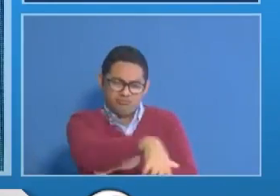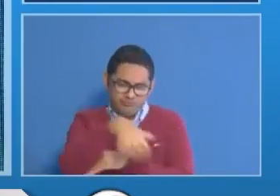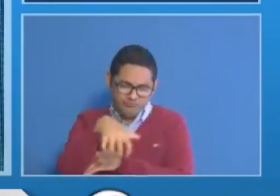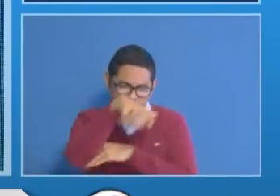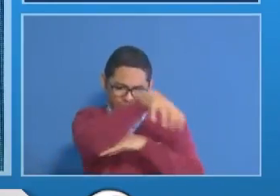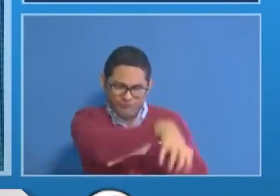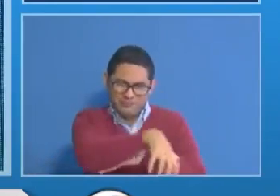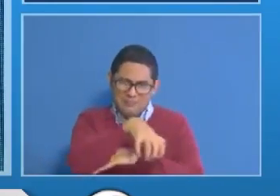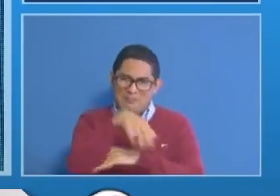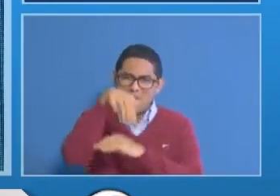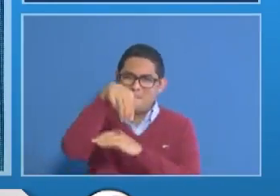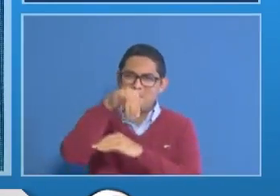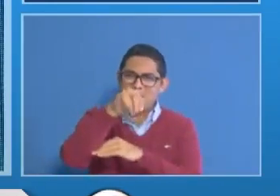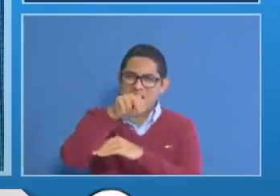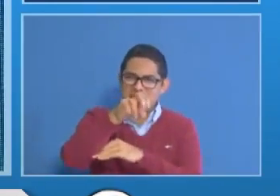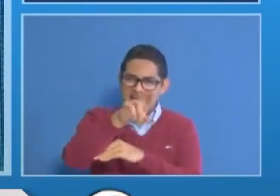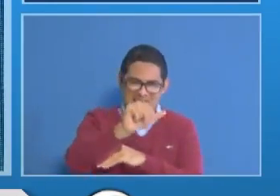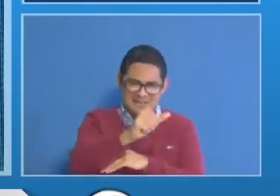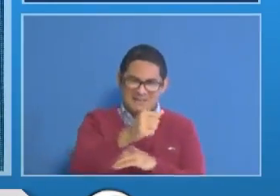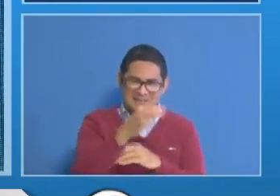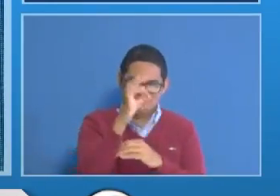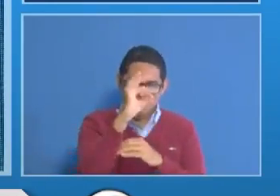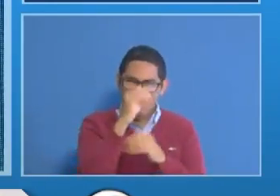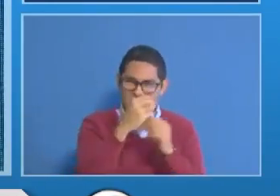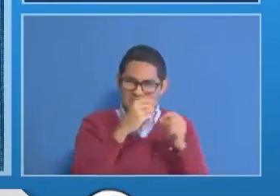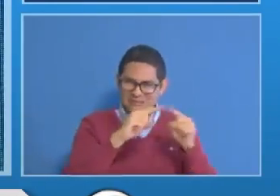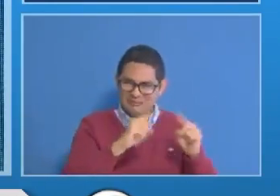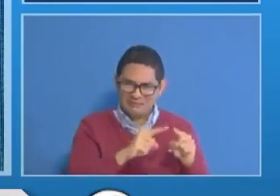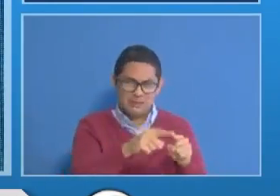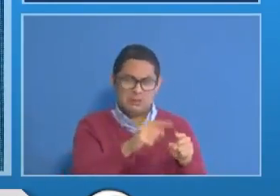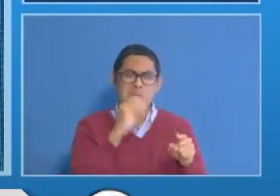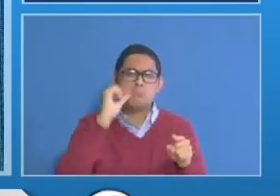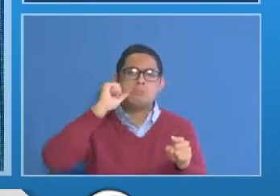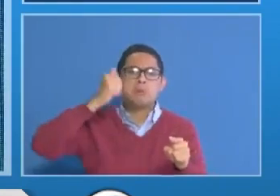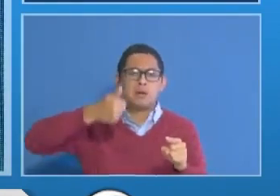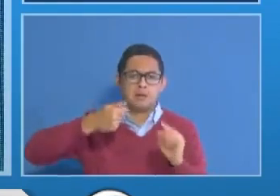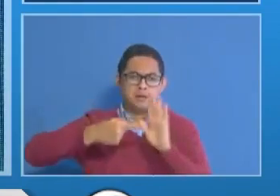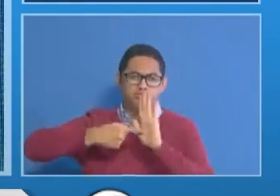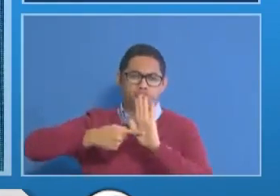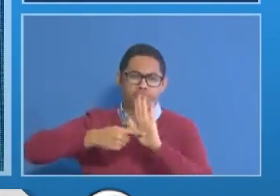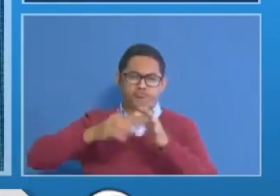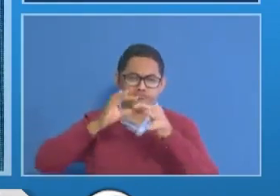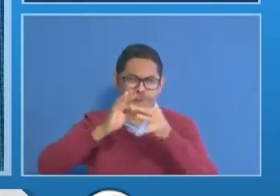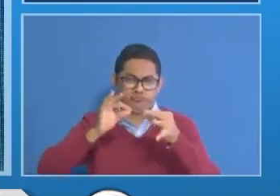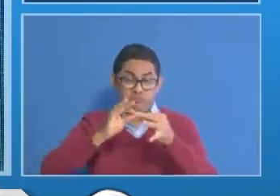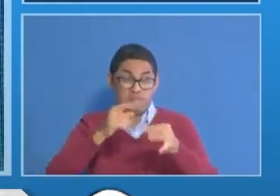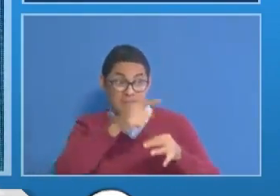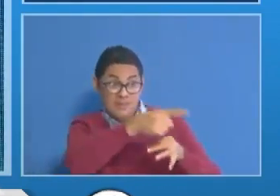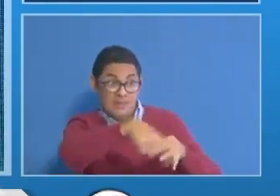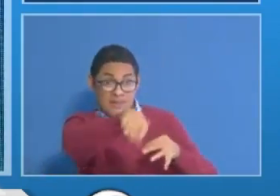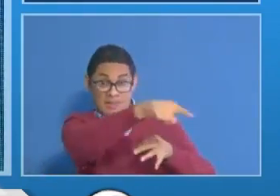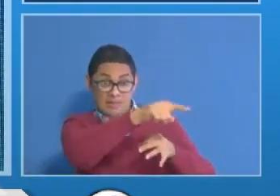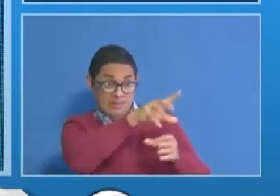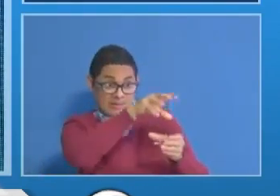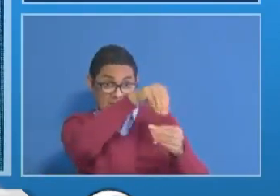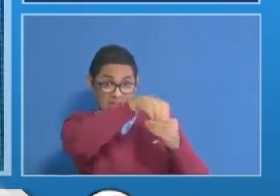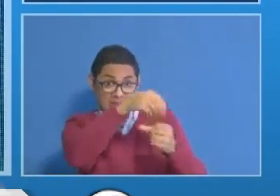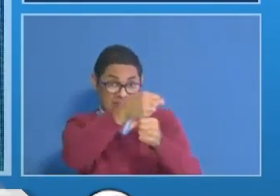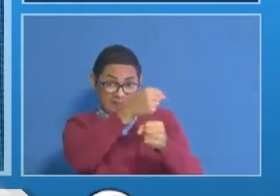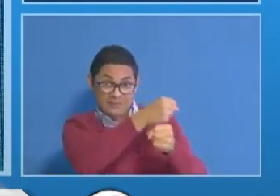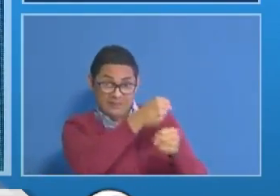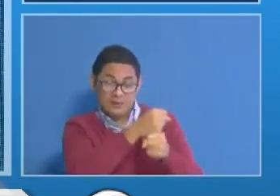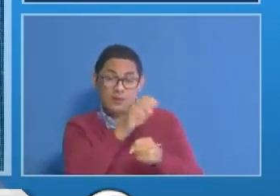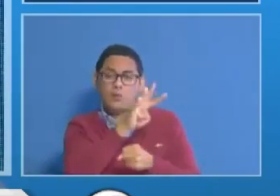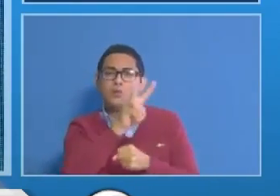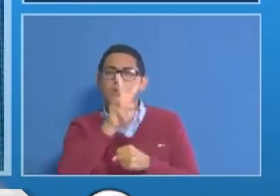informe el día de mañana. Lo cierto es que hemos logrado isopar a 42 pacientes con síntomas